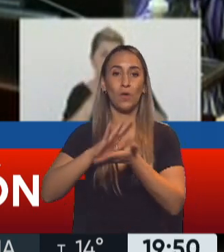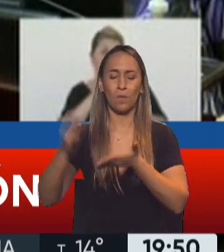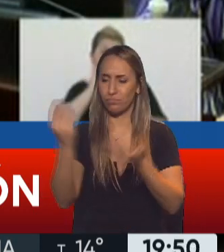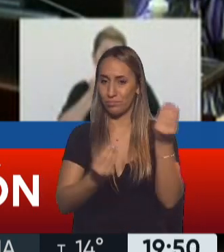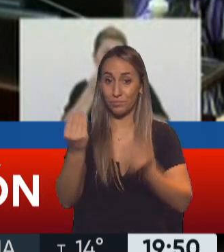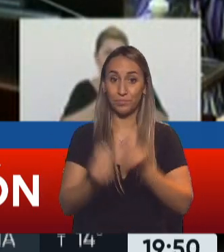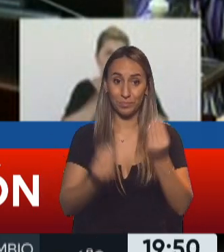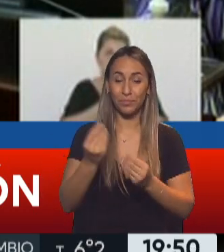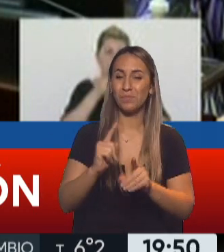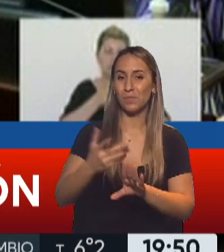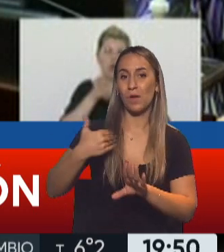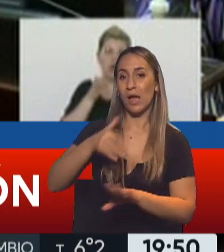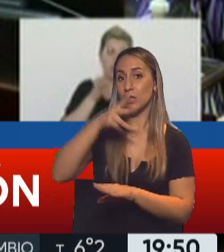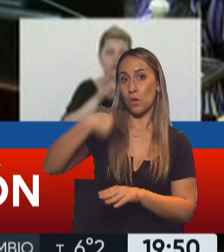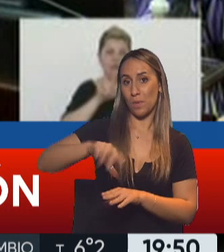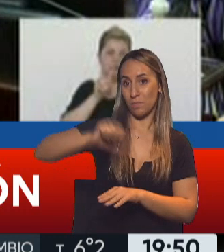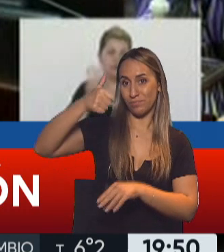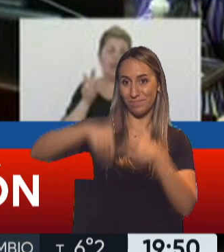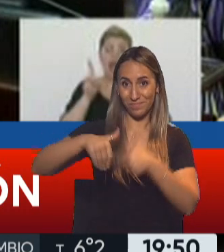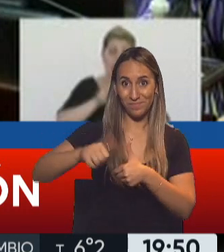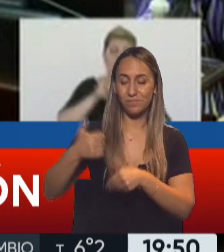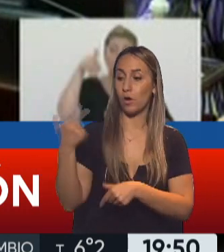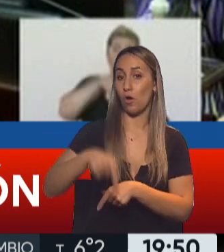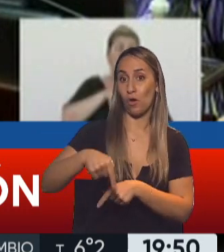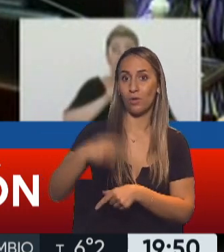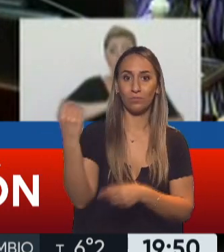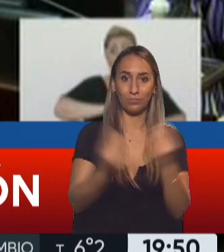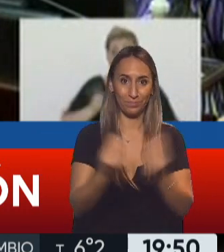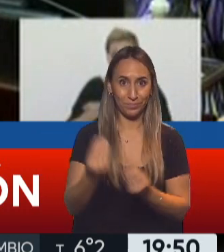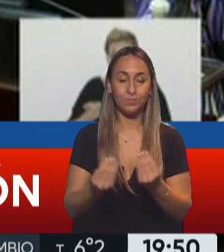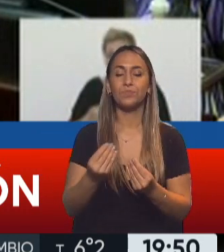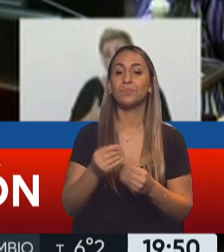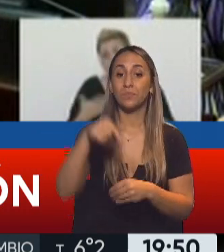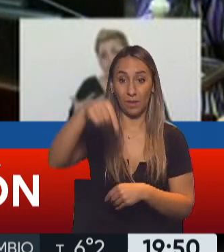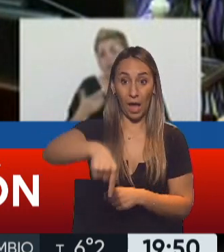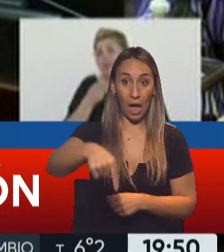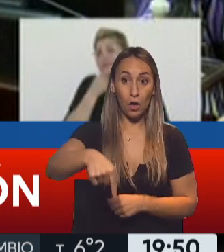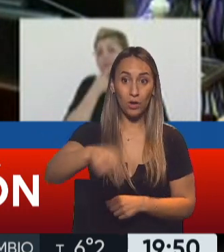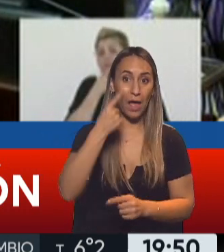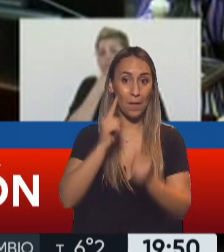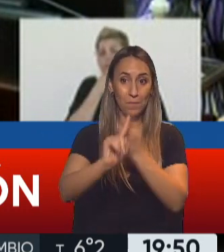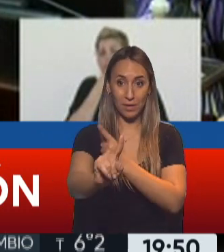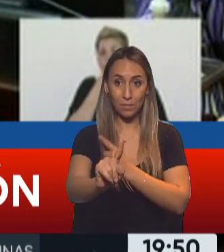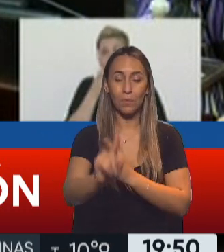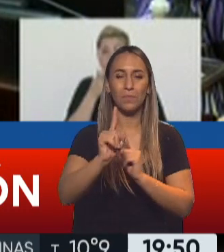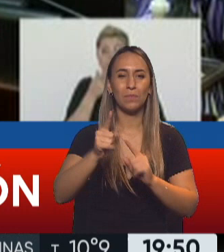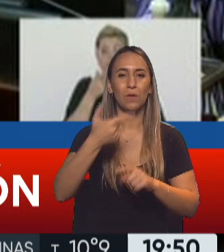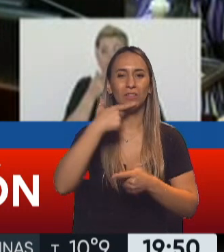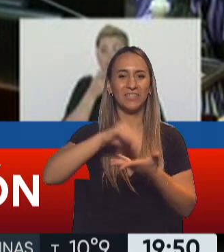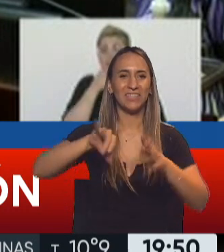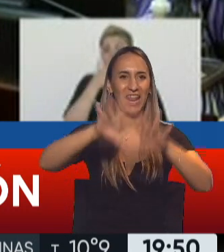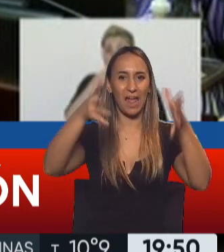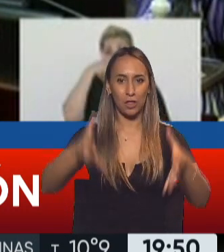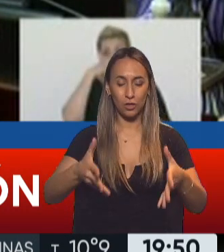Había como repasado más temprano un temario muy amplio. Esto sucede en este momento, en vivo, allí, en el Senado.